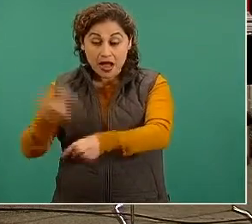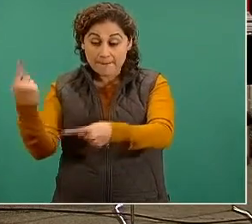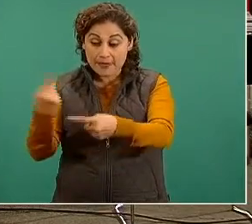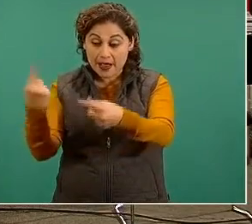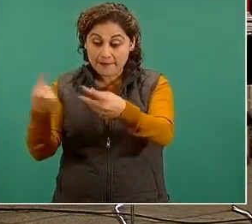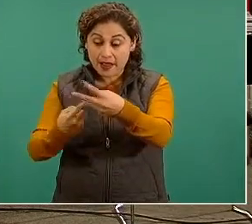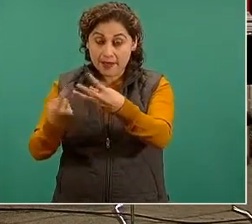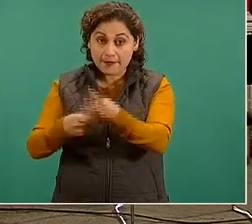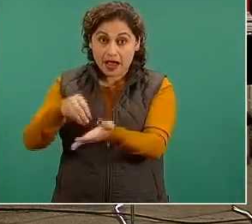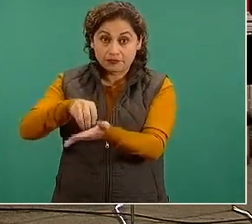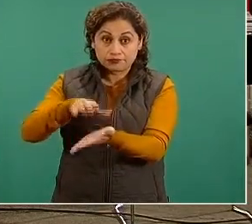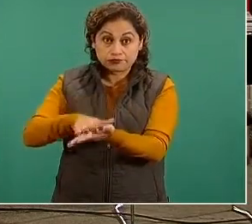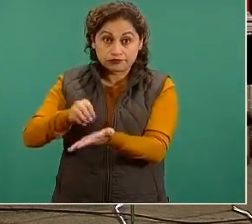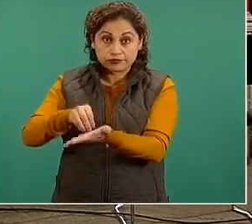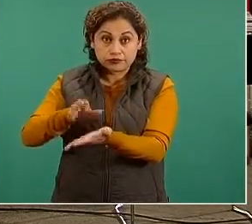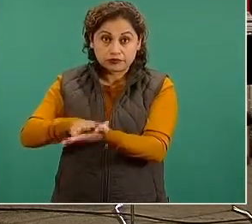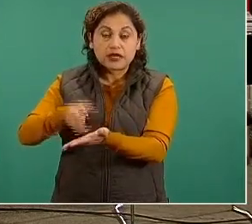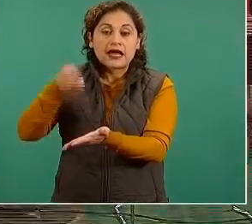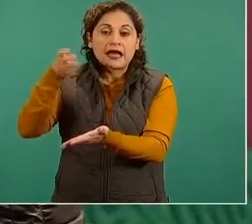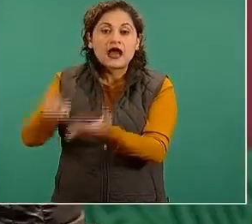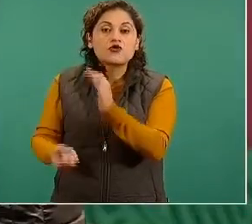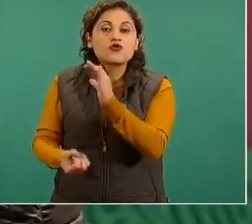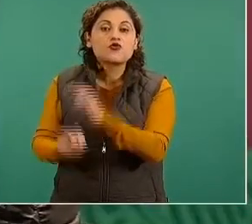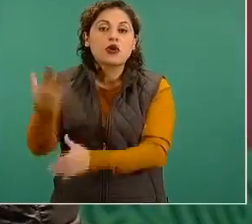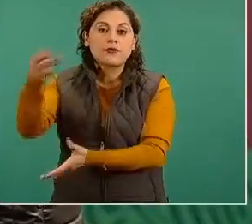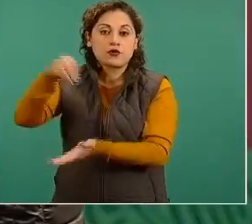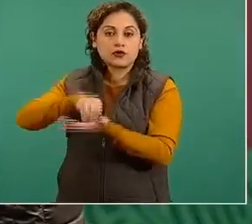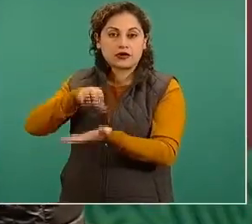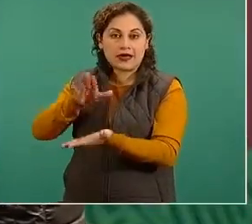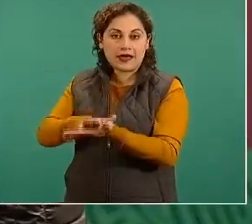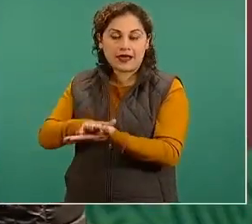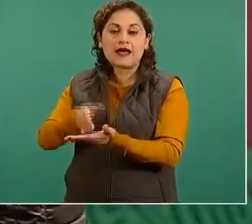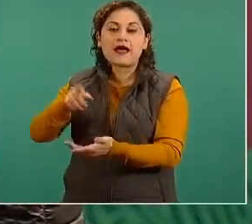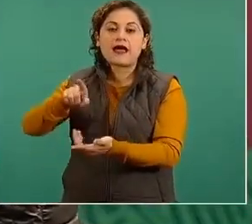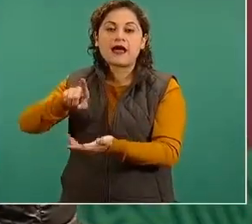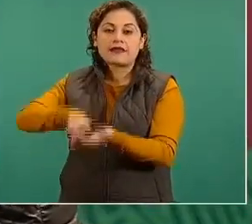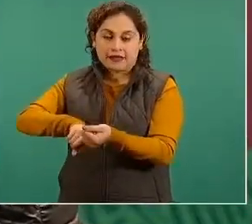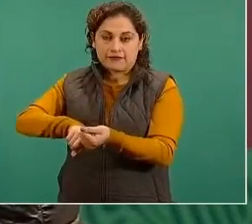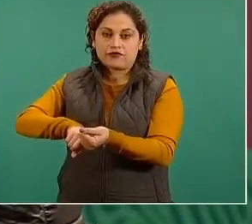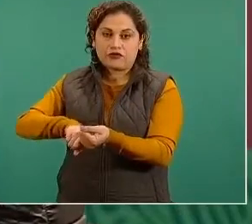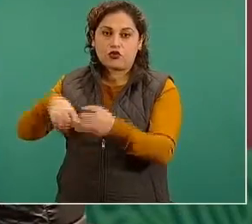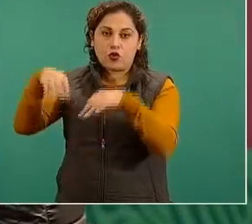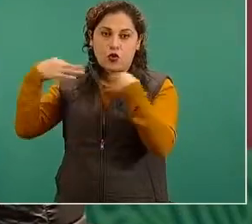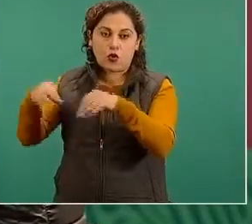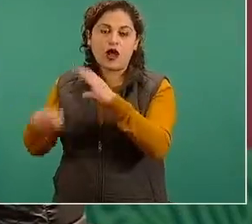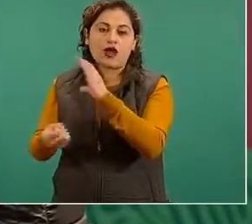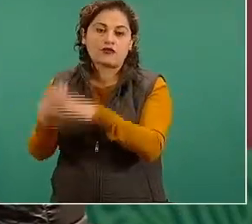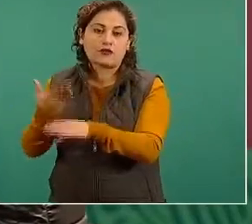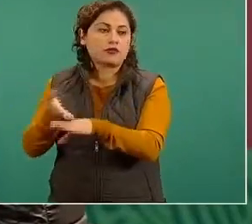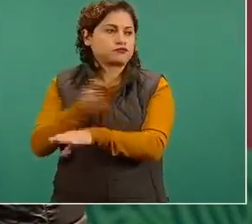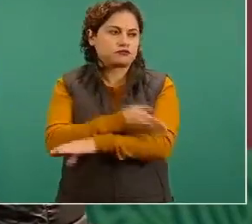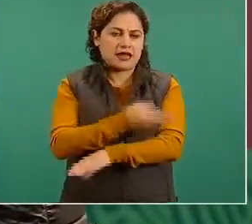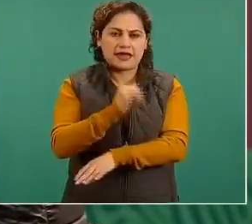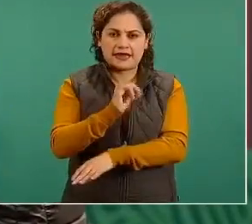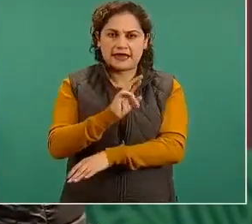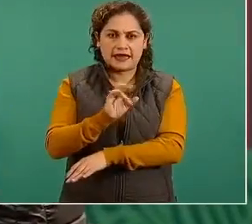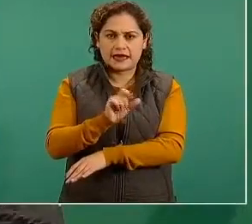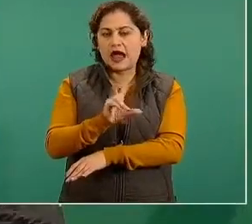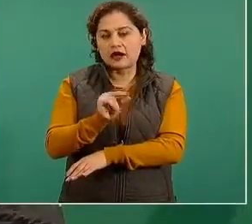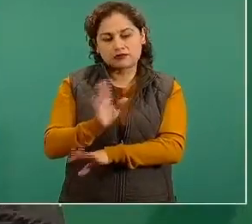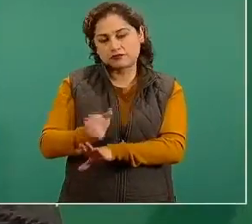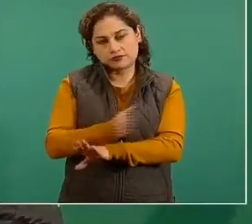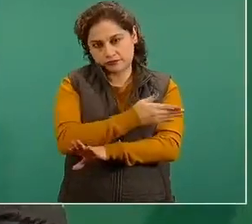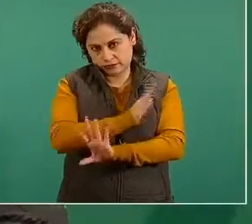vacunar a personas que atienden COVID pero que no estaban en ese en ese primer censo